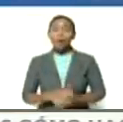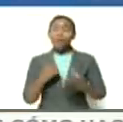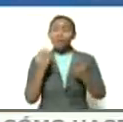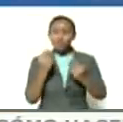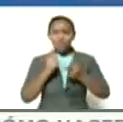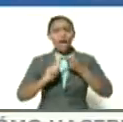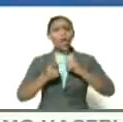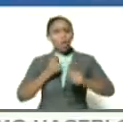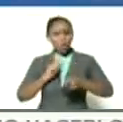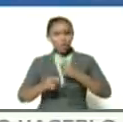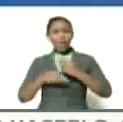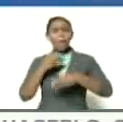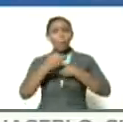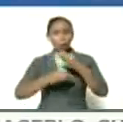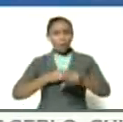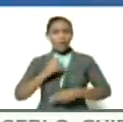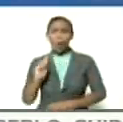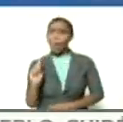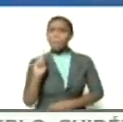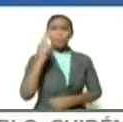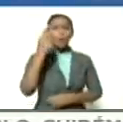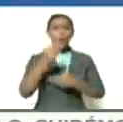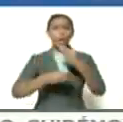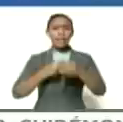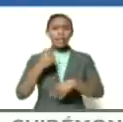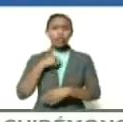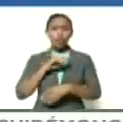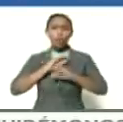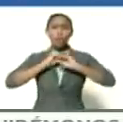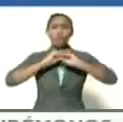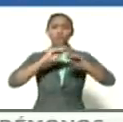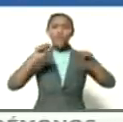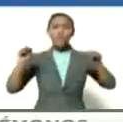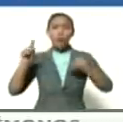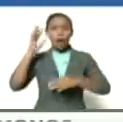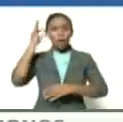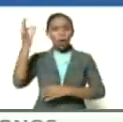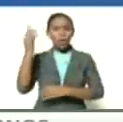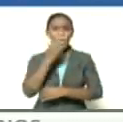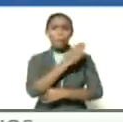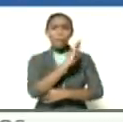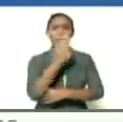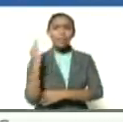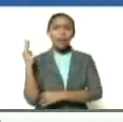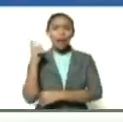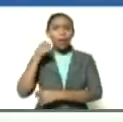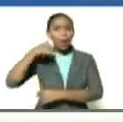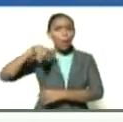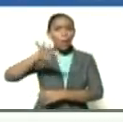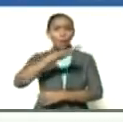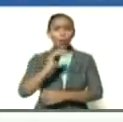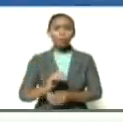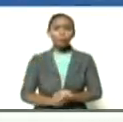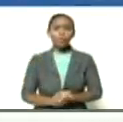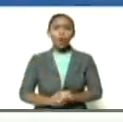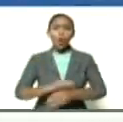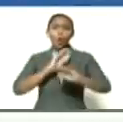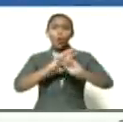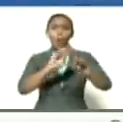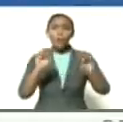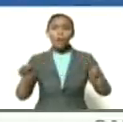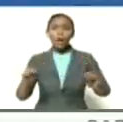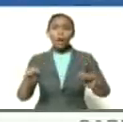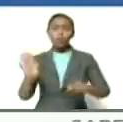cosas que vamos a hacer lo primero que hice fue convocar al congreso bicentenario de los pueblos convocar la